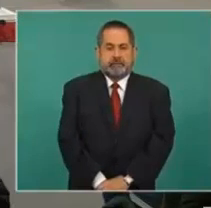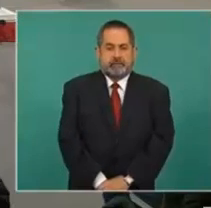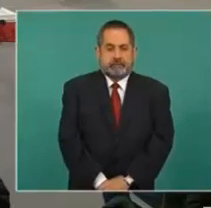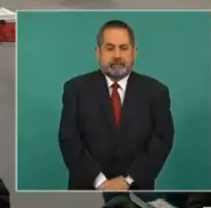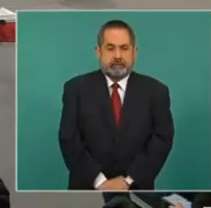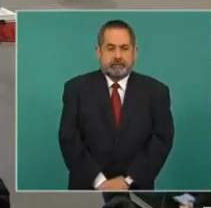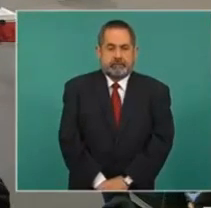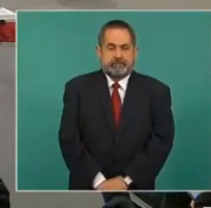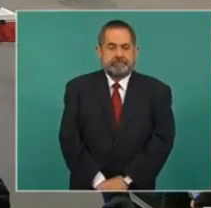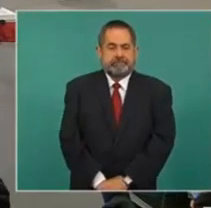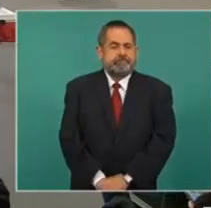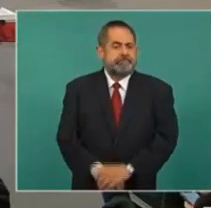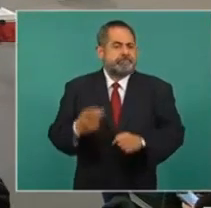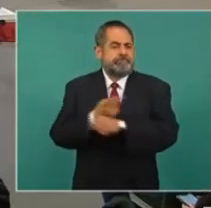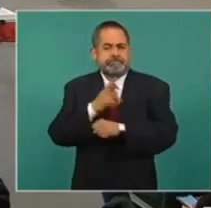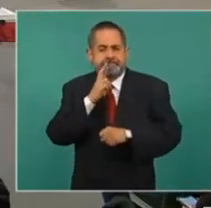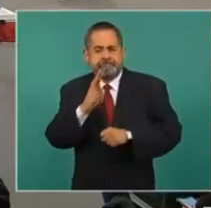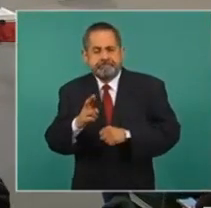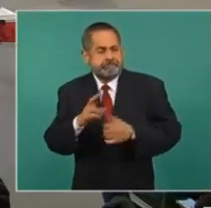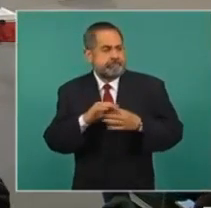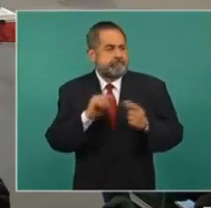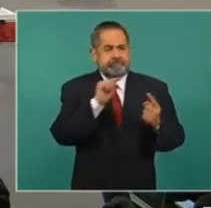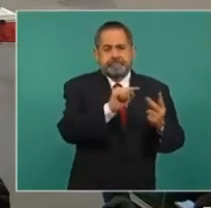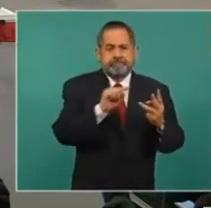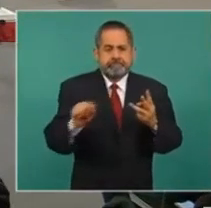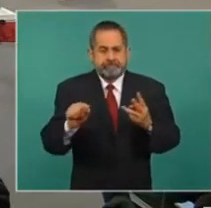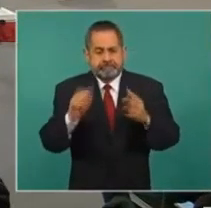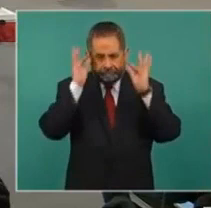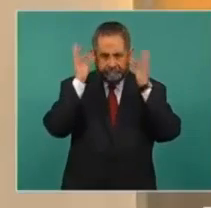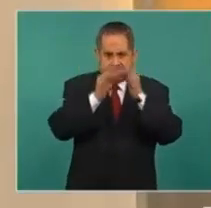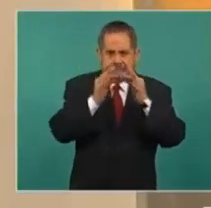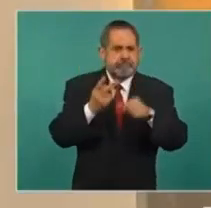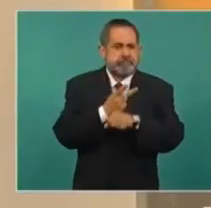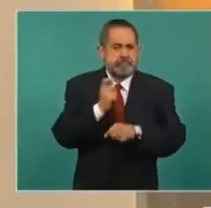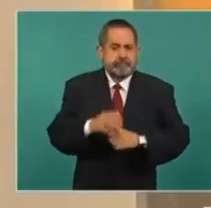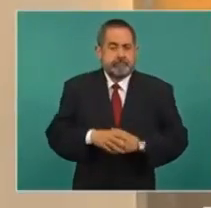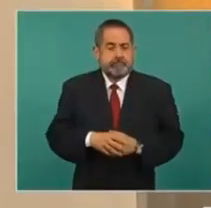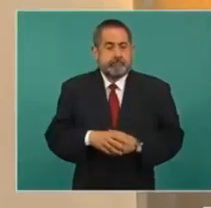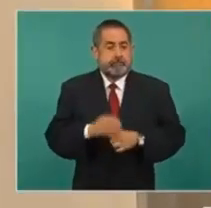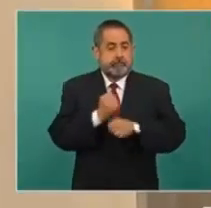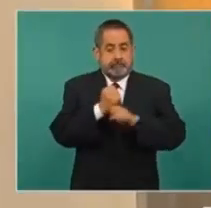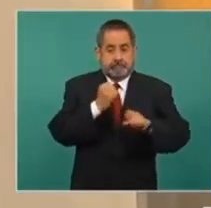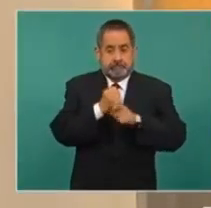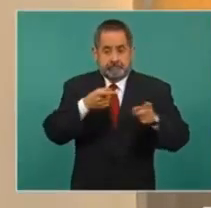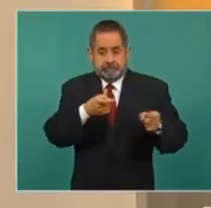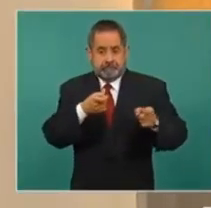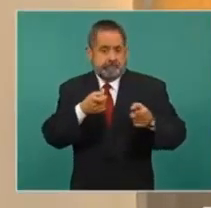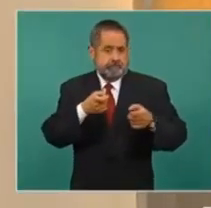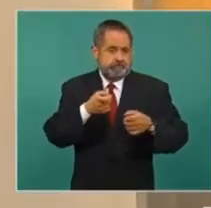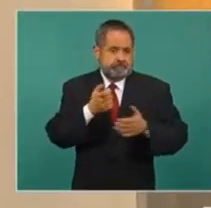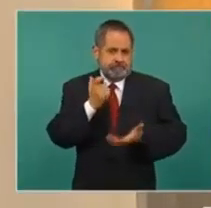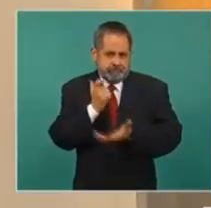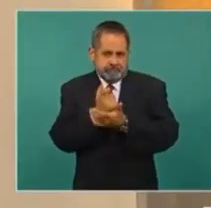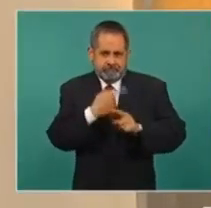Adelante, a ver los resultados que se han tenido en las aduanas. En armas de fuego, en septiembre se